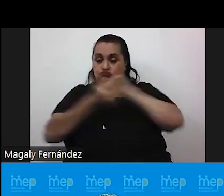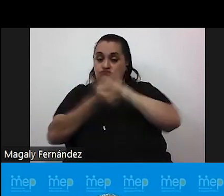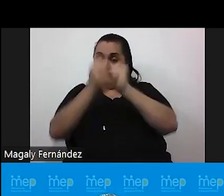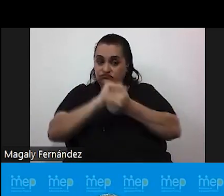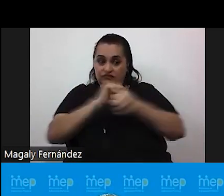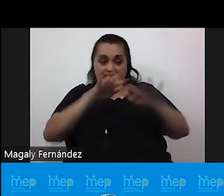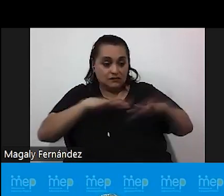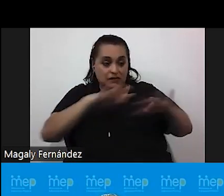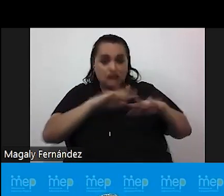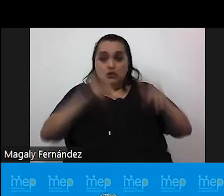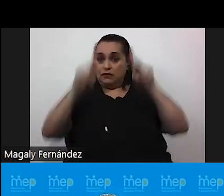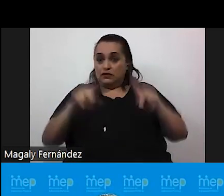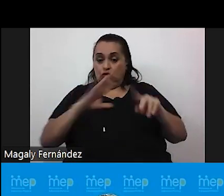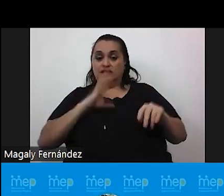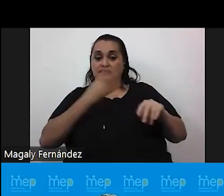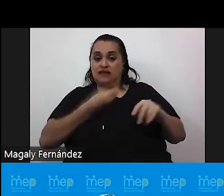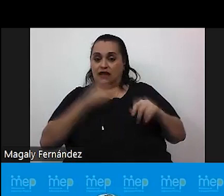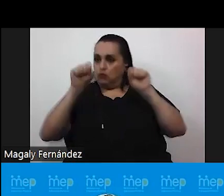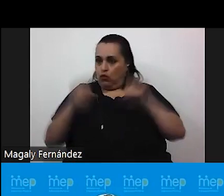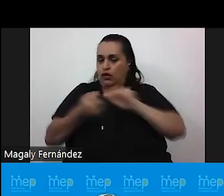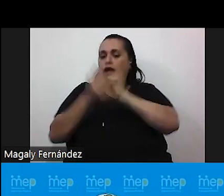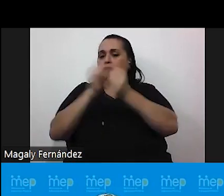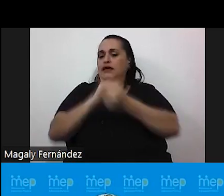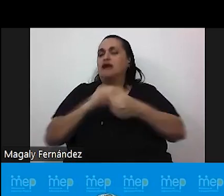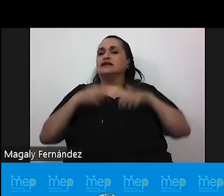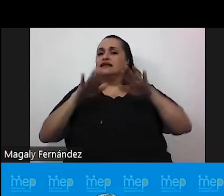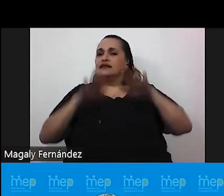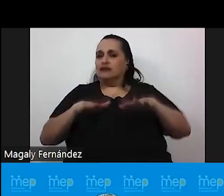personas trans estudiantes se puedan cambiar tranquilamente